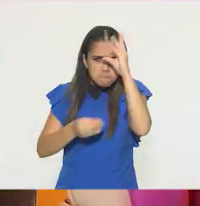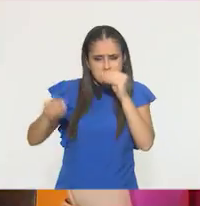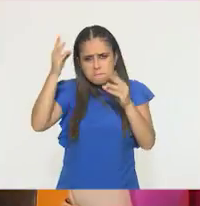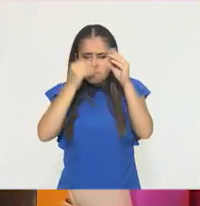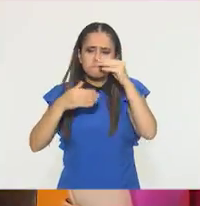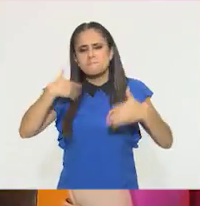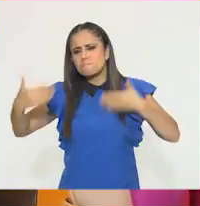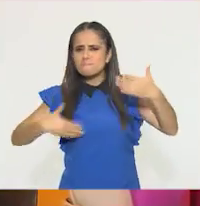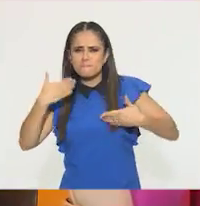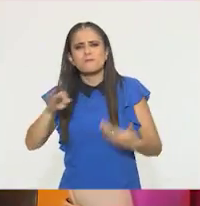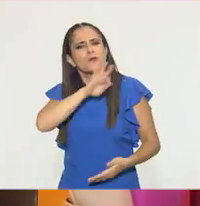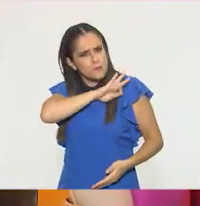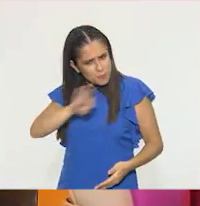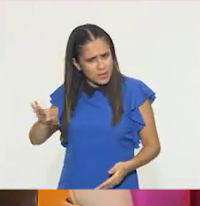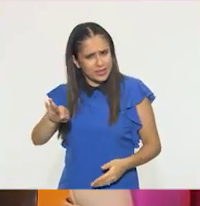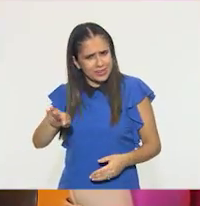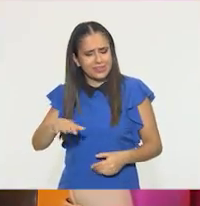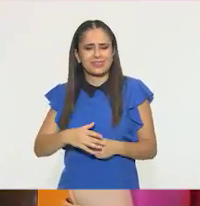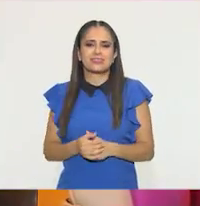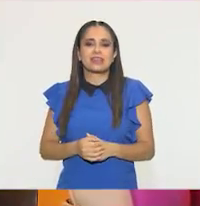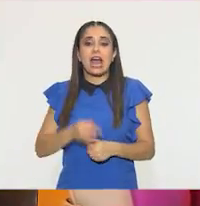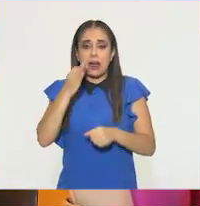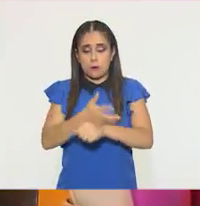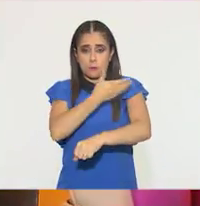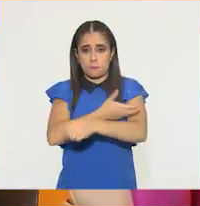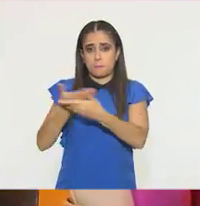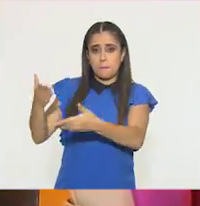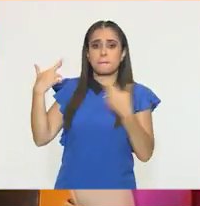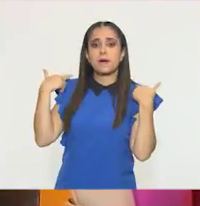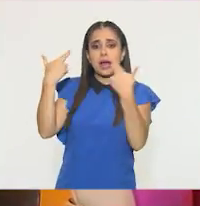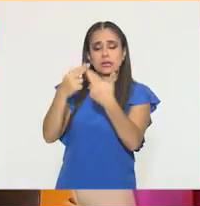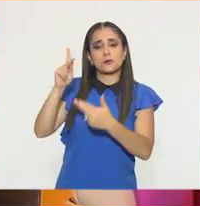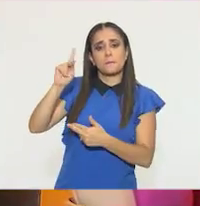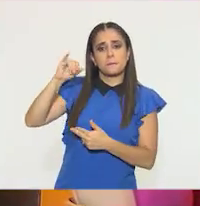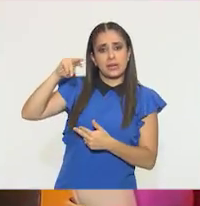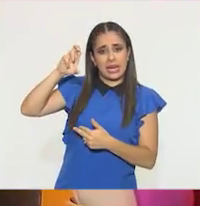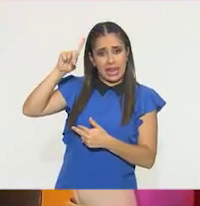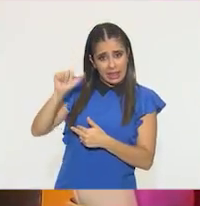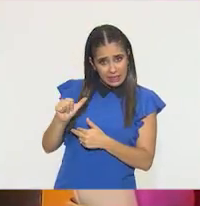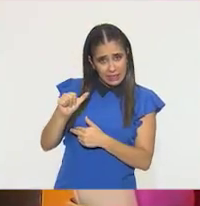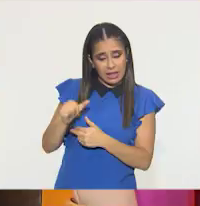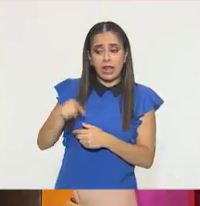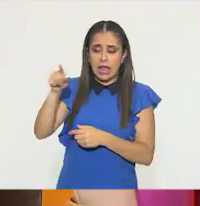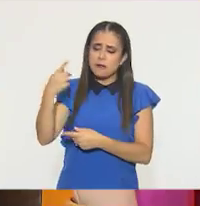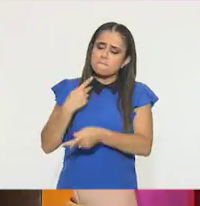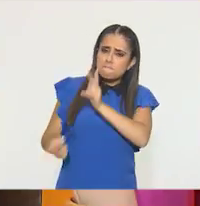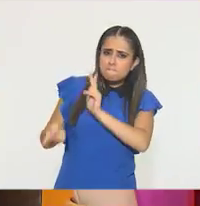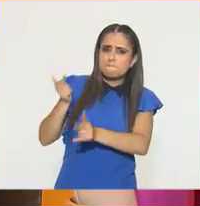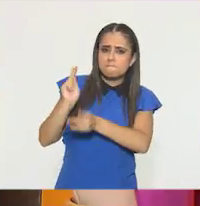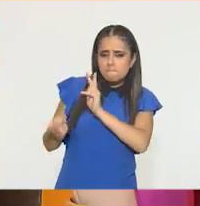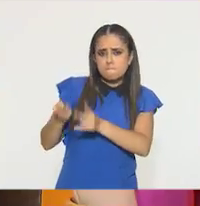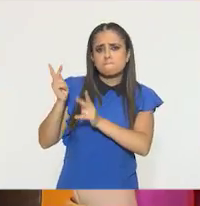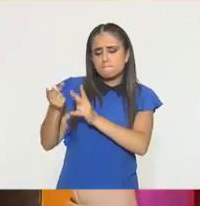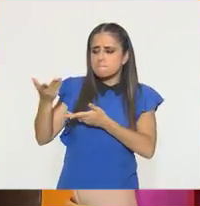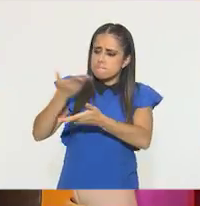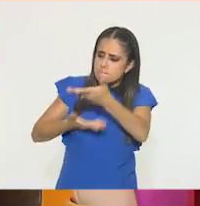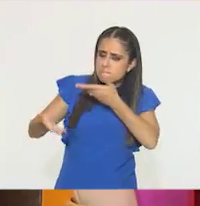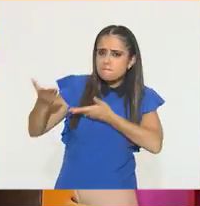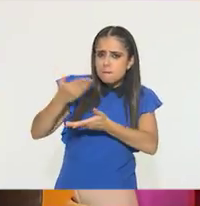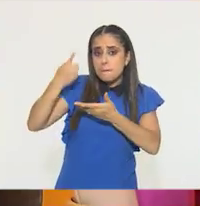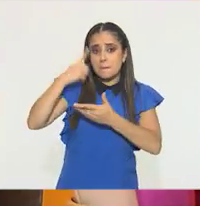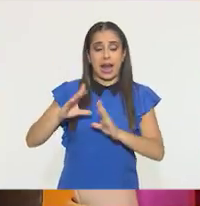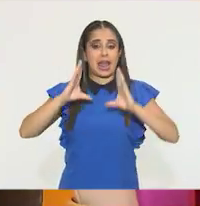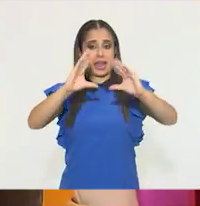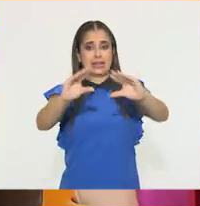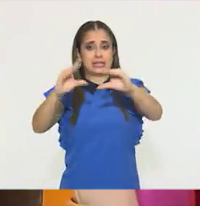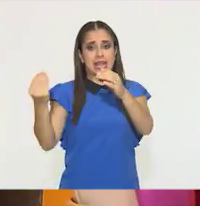hogares. Y el día de hoy nos acompaña el profesor Esteban Pineda y juntos vamos a tener el gusto de estar con ustedes en esta